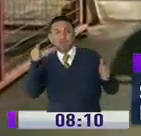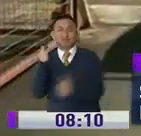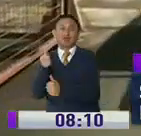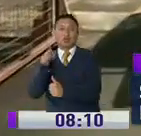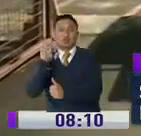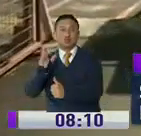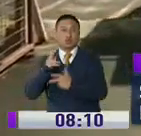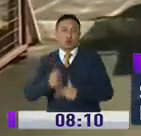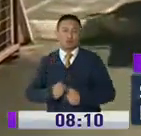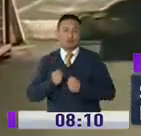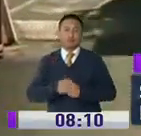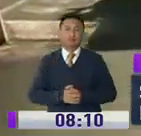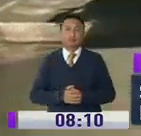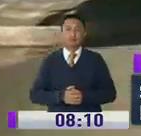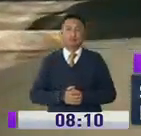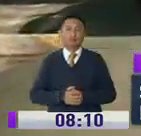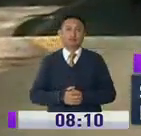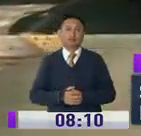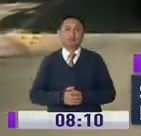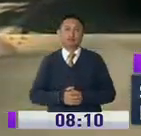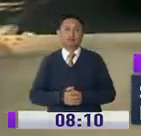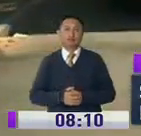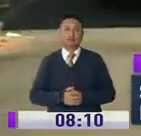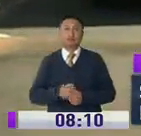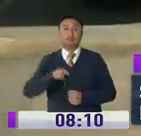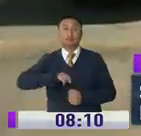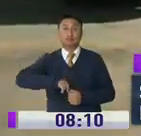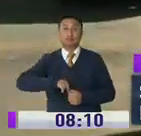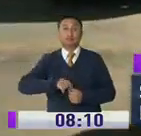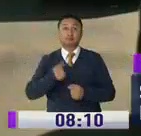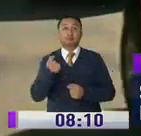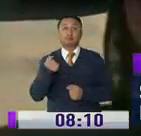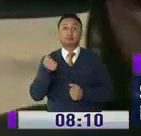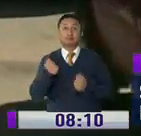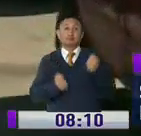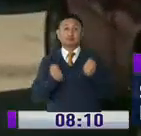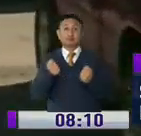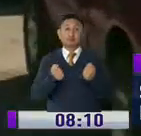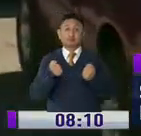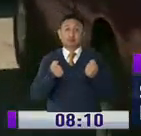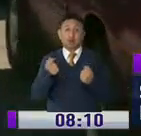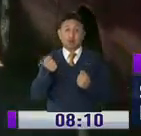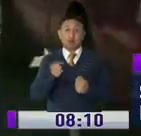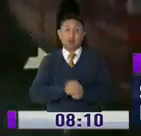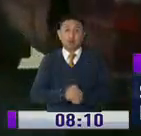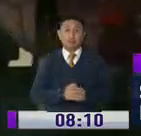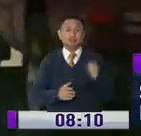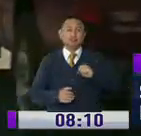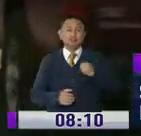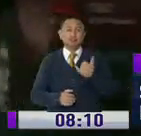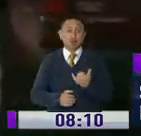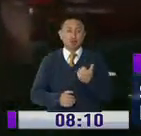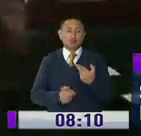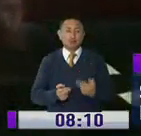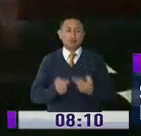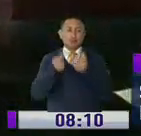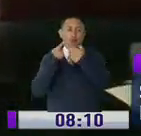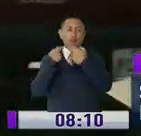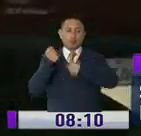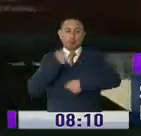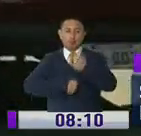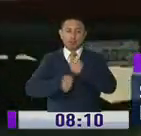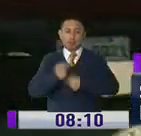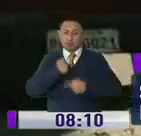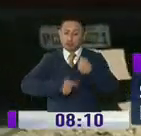salud, por la salud de ellos. Además de esta socialización, un control de los precios de los productos. Sí, esa es la competencia que estamos esperando, que haya una venta